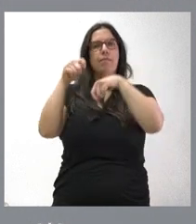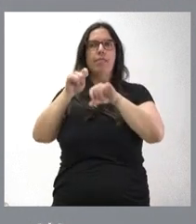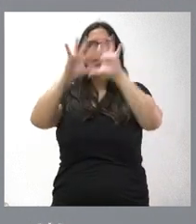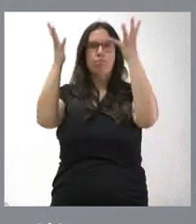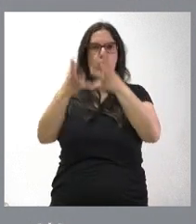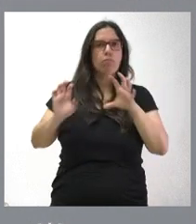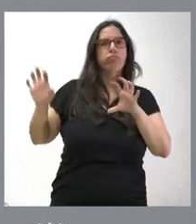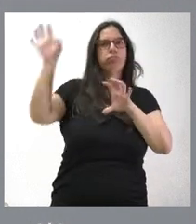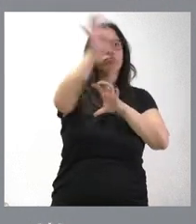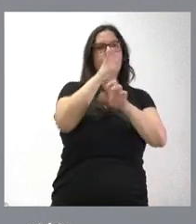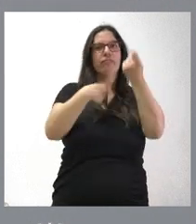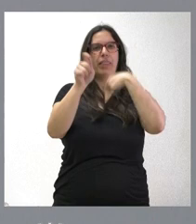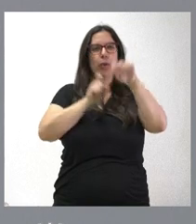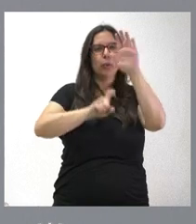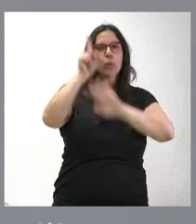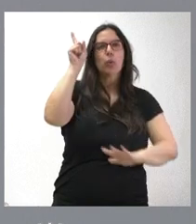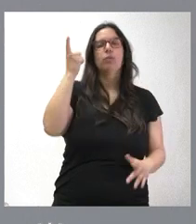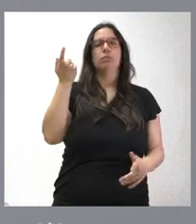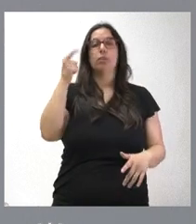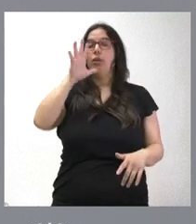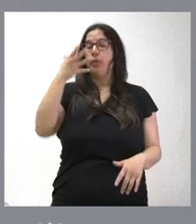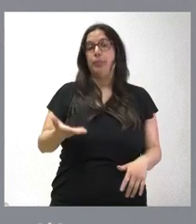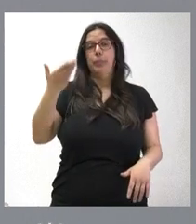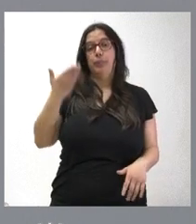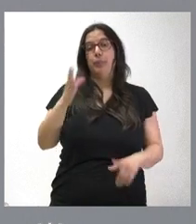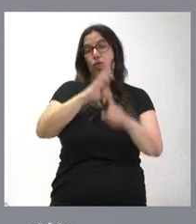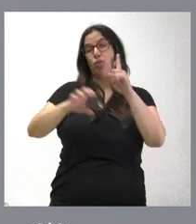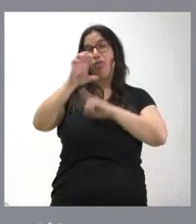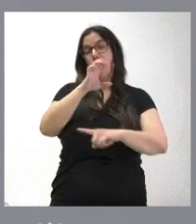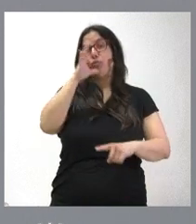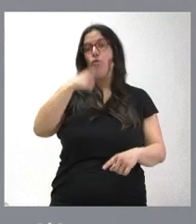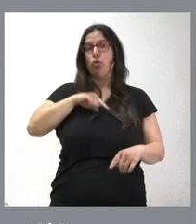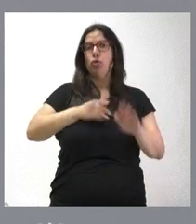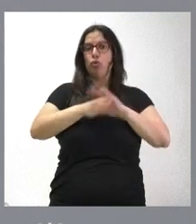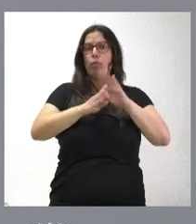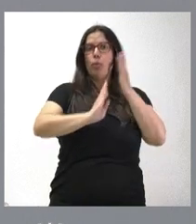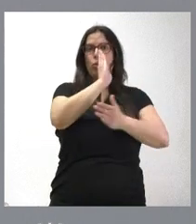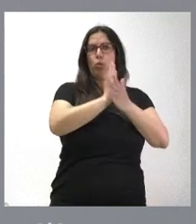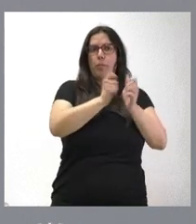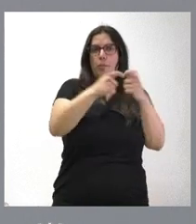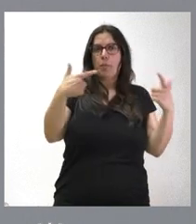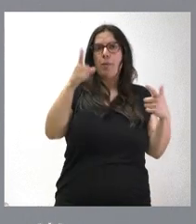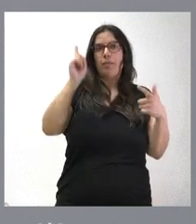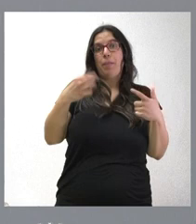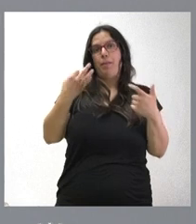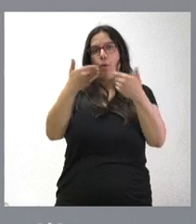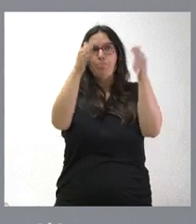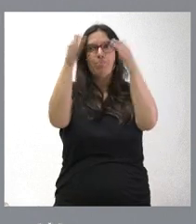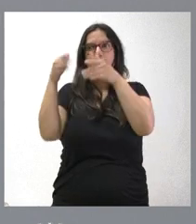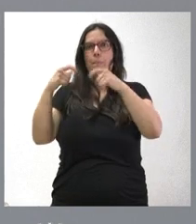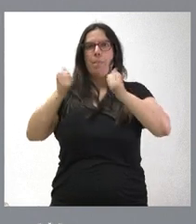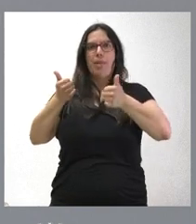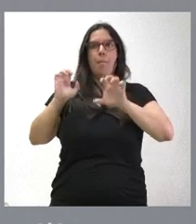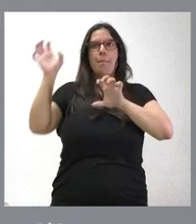el crecimiento de las exportaciones, que es básico en este momento y en este contexto en donde estamos creciendo en producción y también tenemos que abrir nuevos mercados.